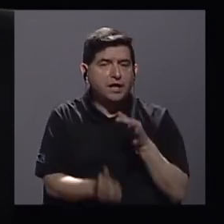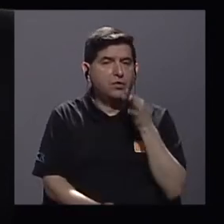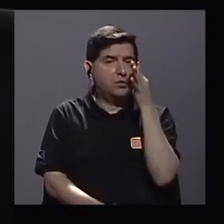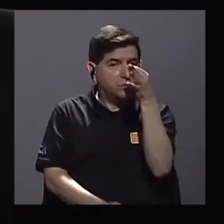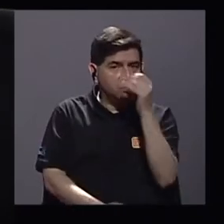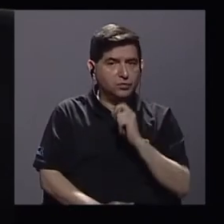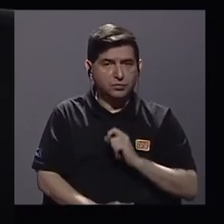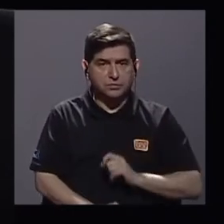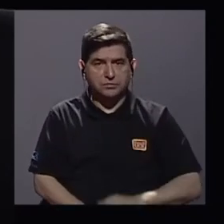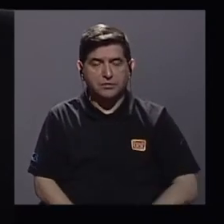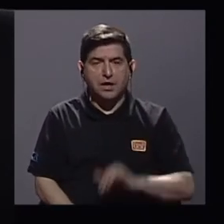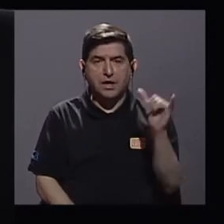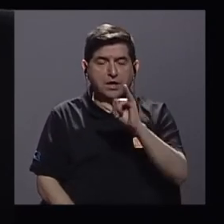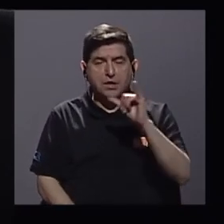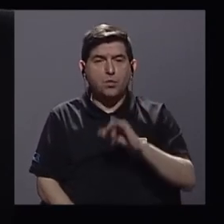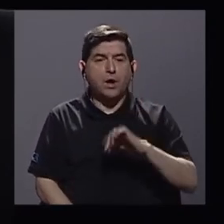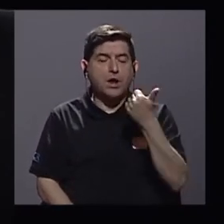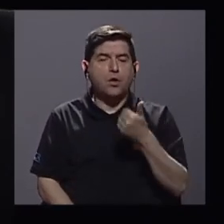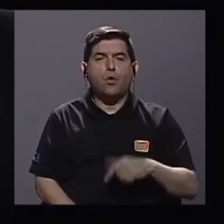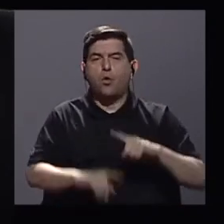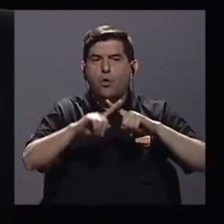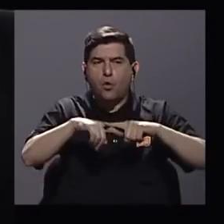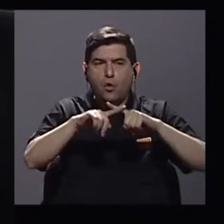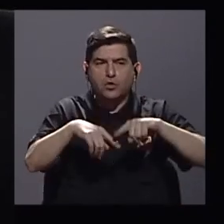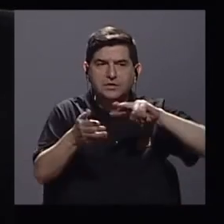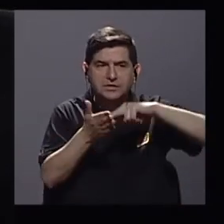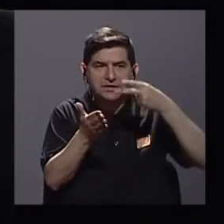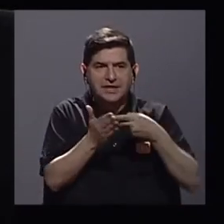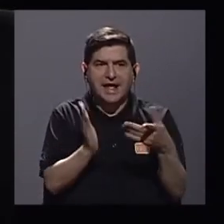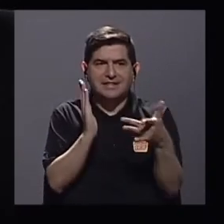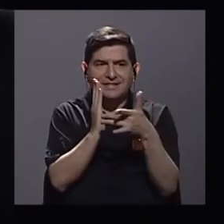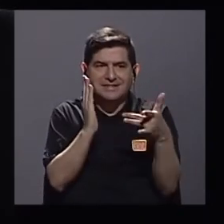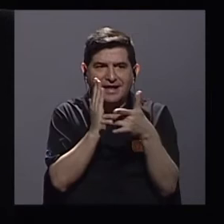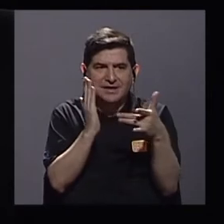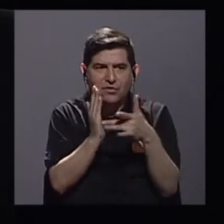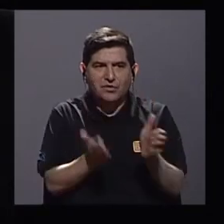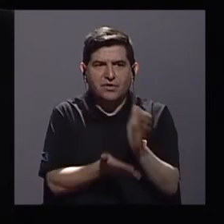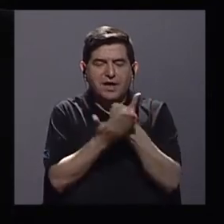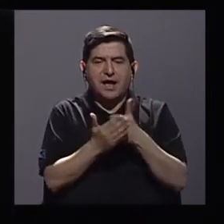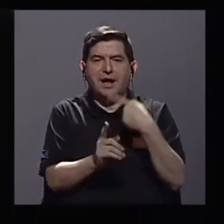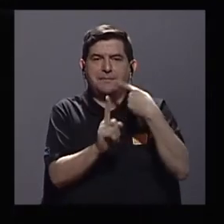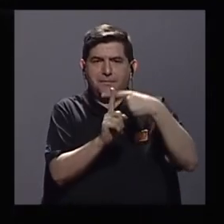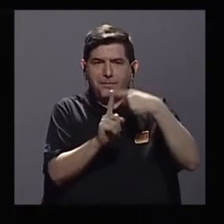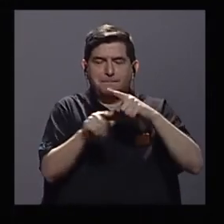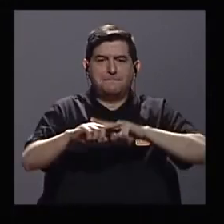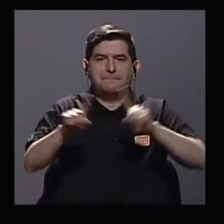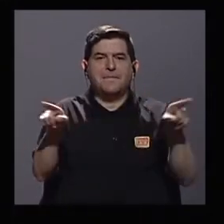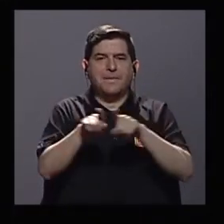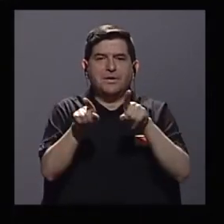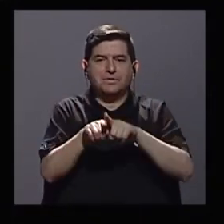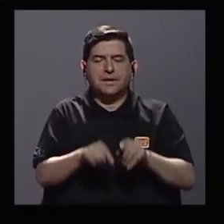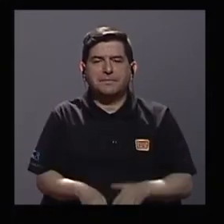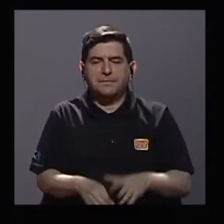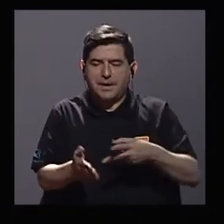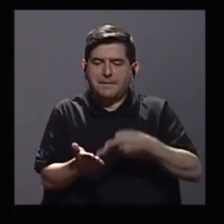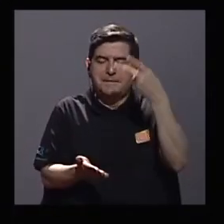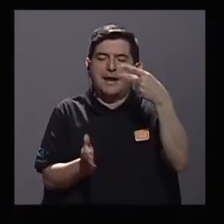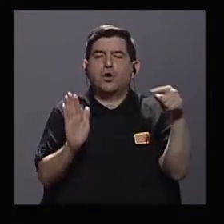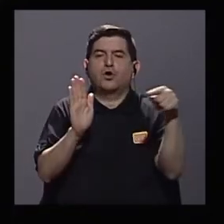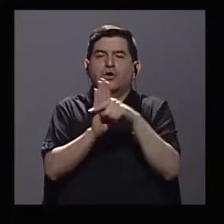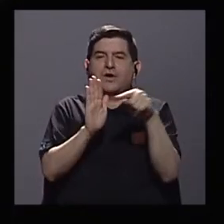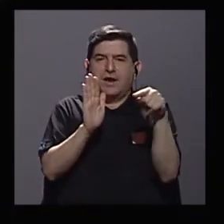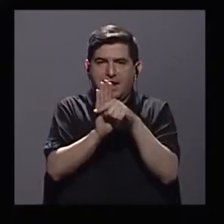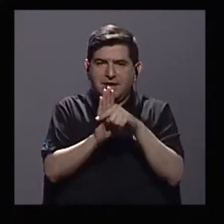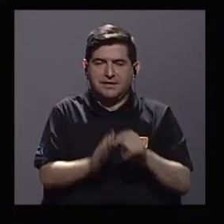determinado. También tenemos otras tendencias como significan la tecnología, tal vez en aspectos positivos, pero también a valorar desde lo negativo